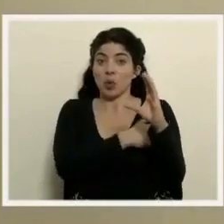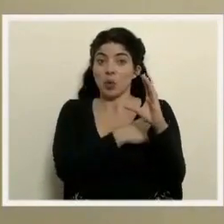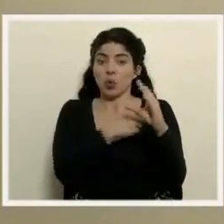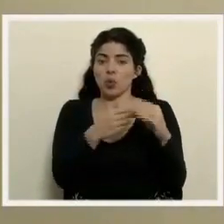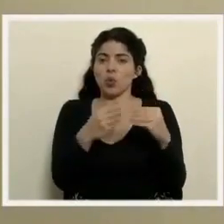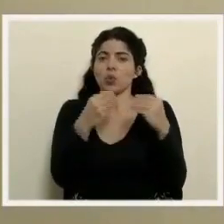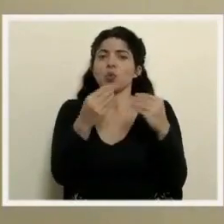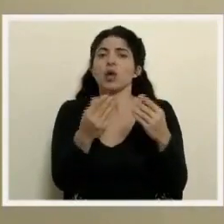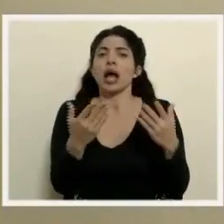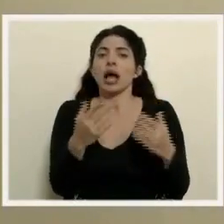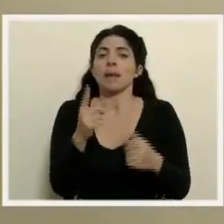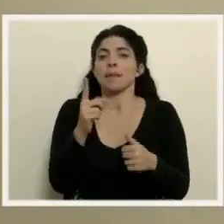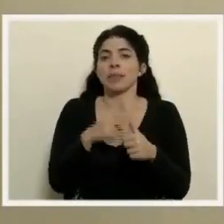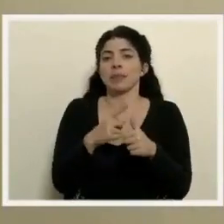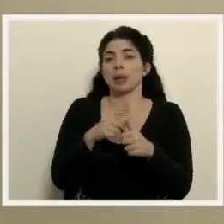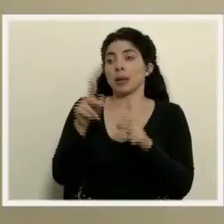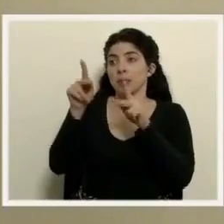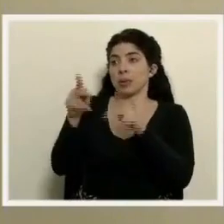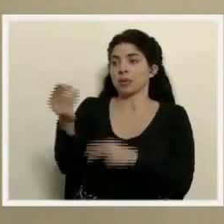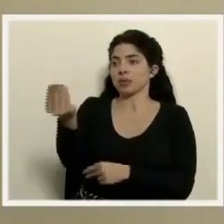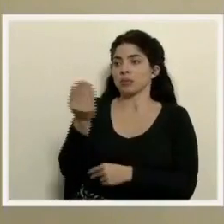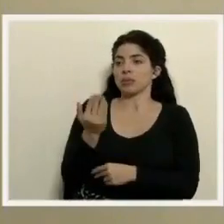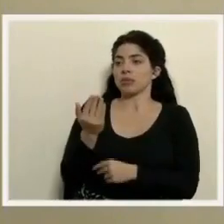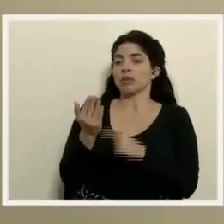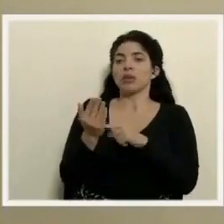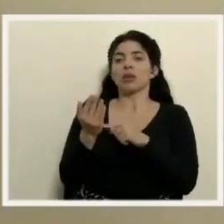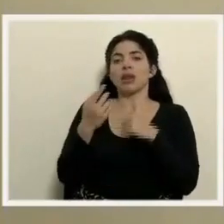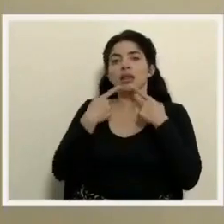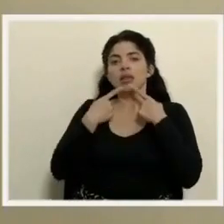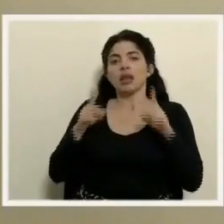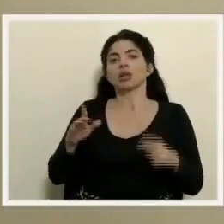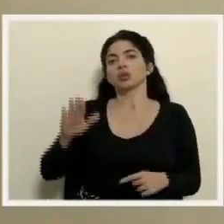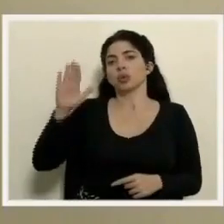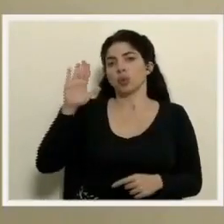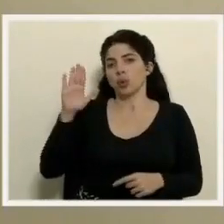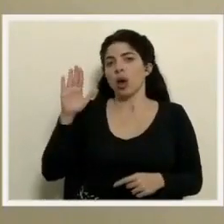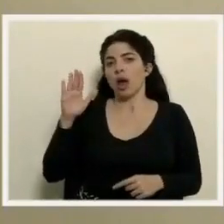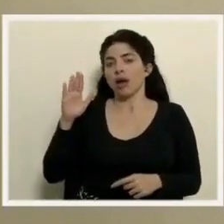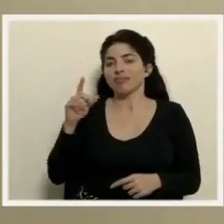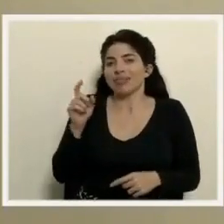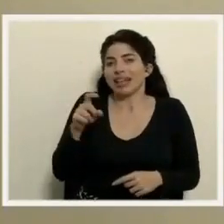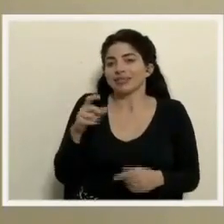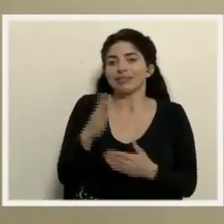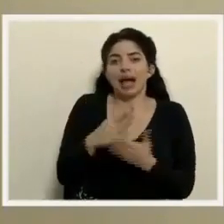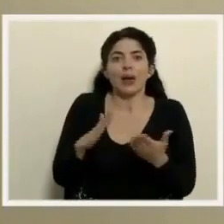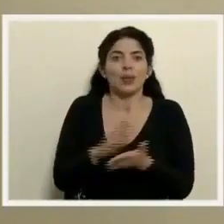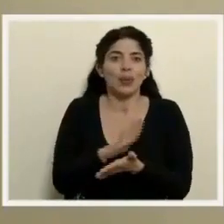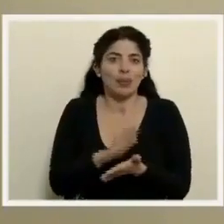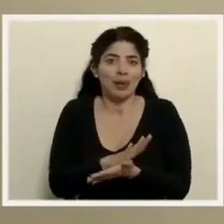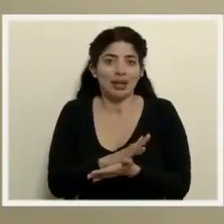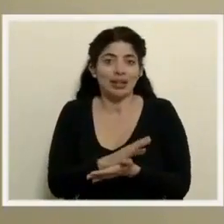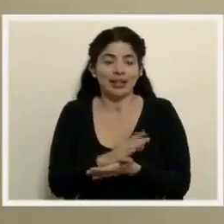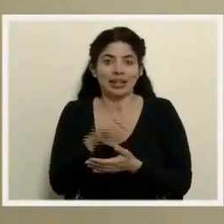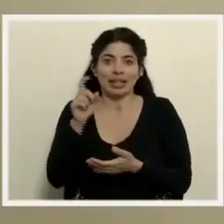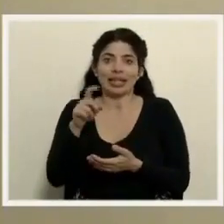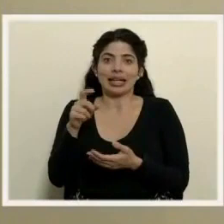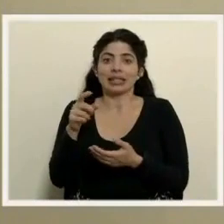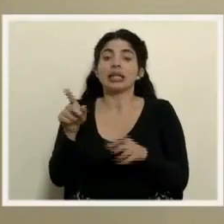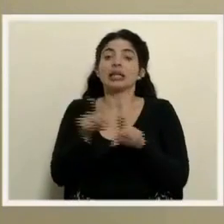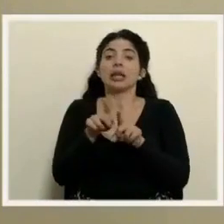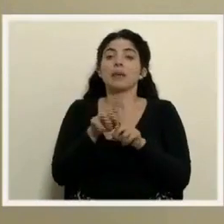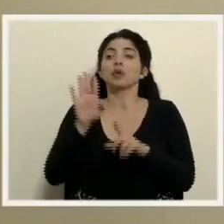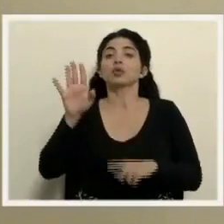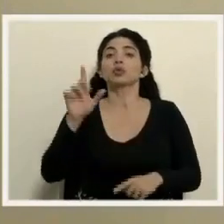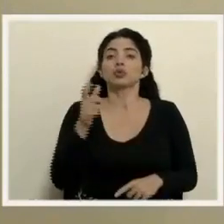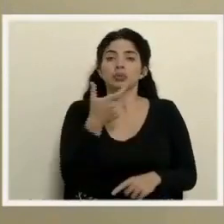contra declaración jurada. Pues es claro que algún documento tiene que haber. Y tiene que presentarse también el carnet de